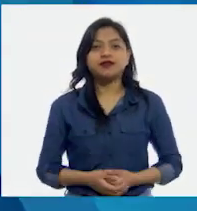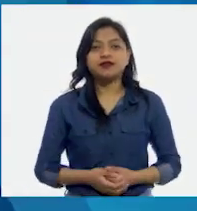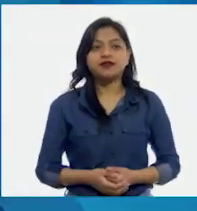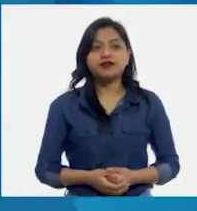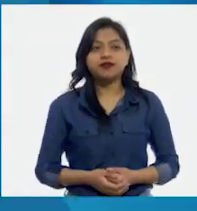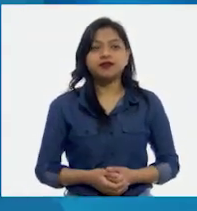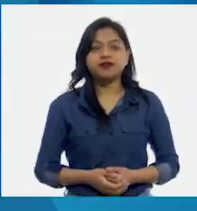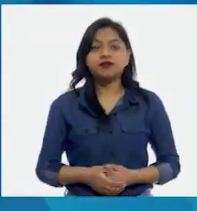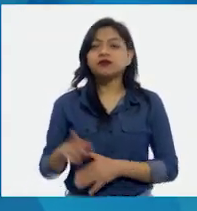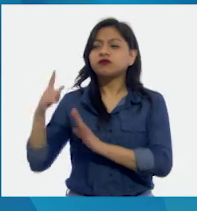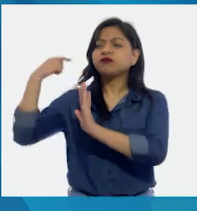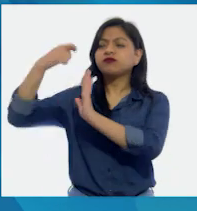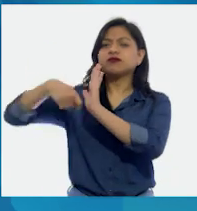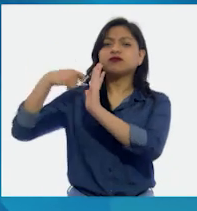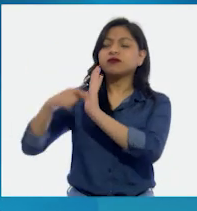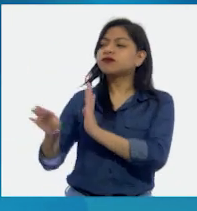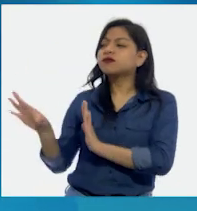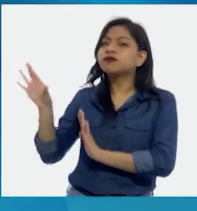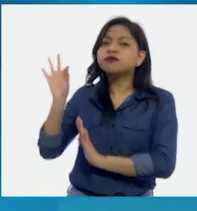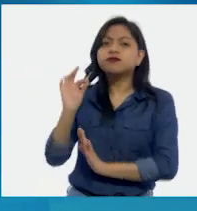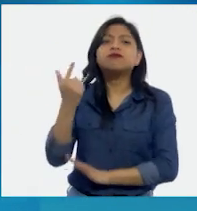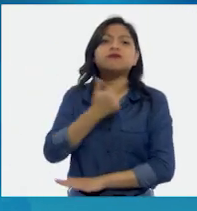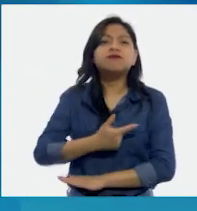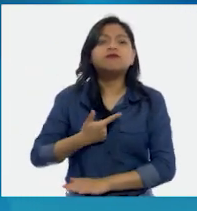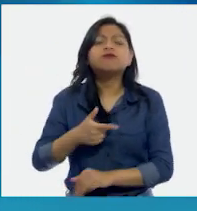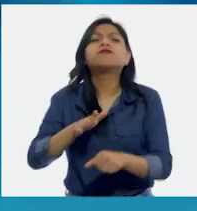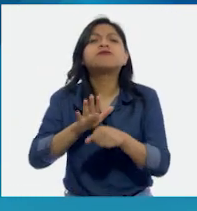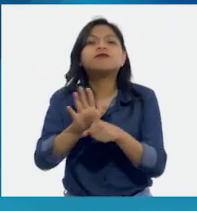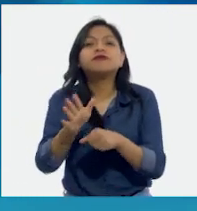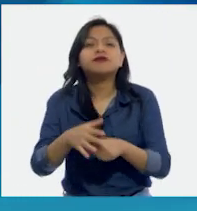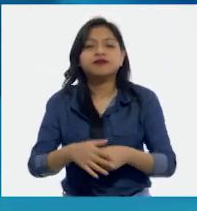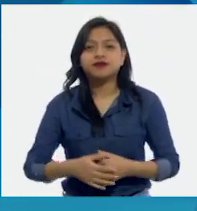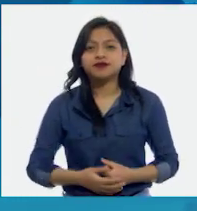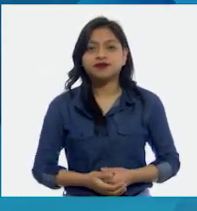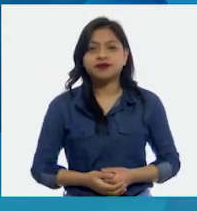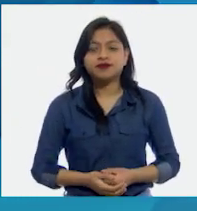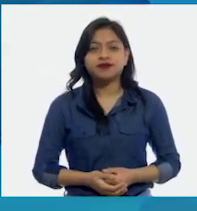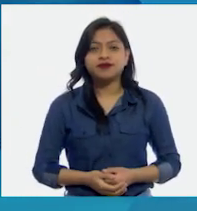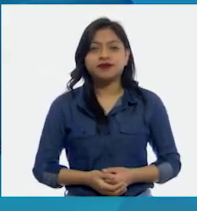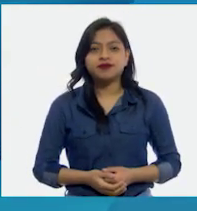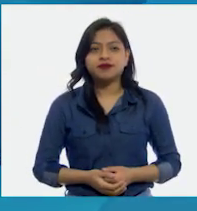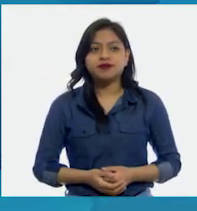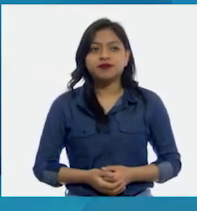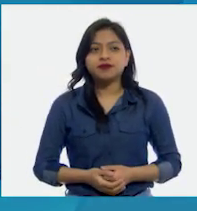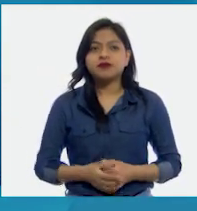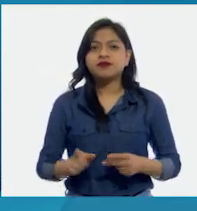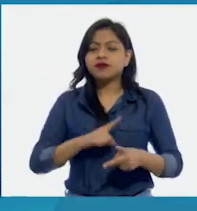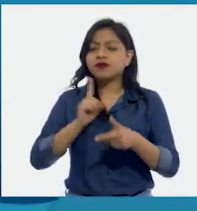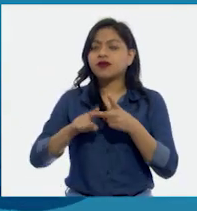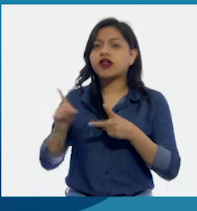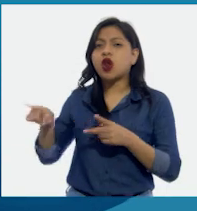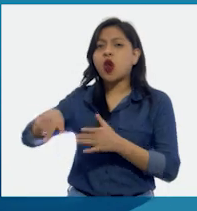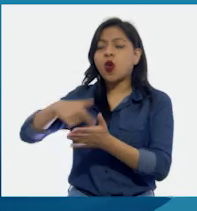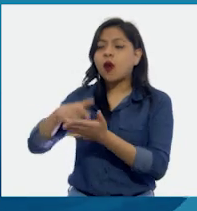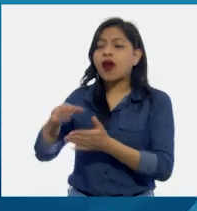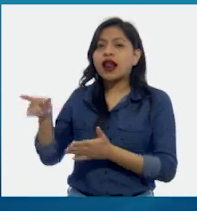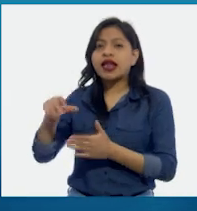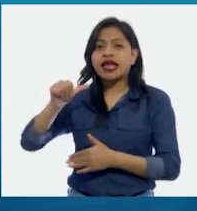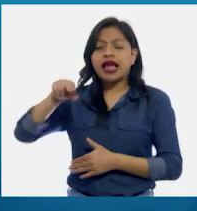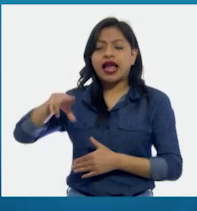¿Qué fue lo que te gustó del video? ¿Cómo es el lugar donde vive Ana?